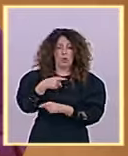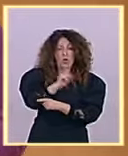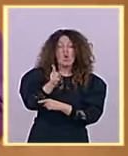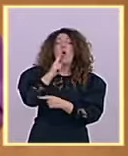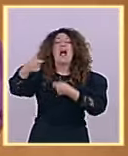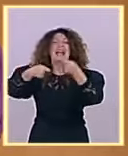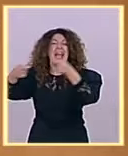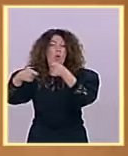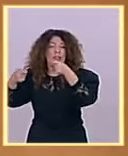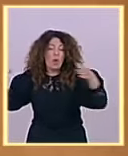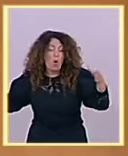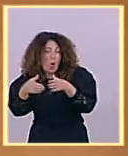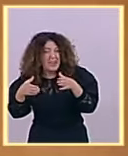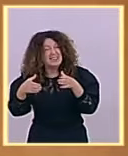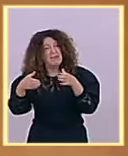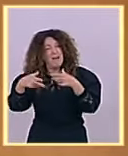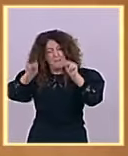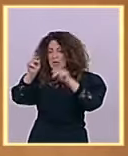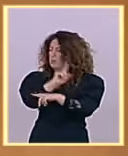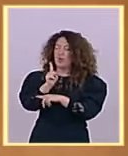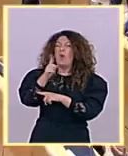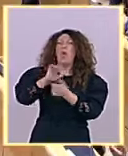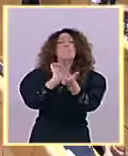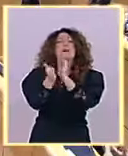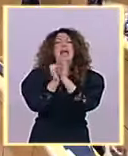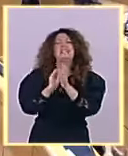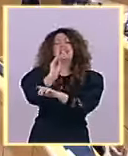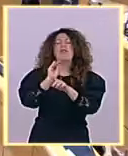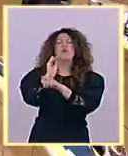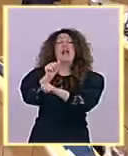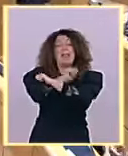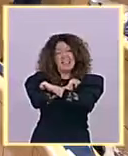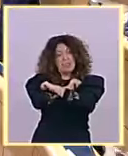desempleo como ustedes sí hicieron en la anterior crisis financiera